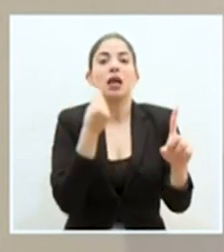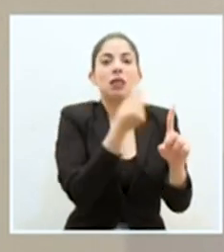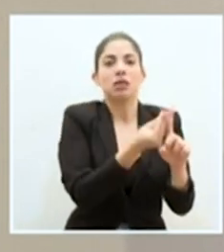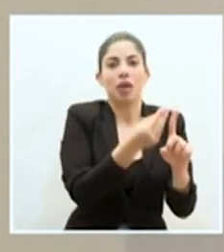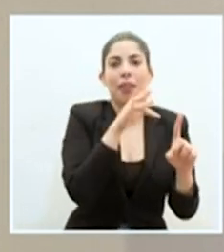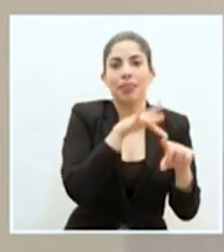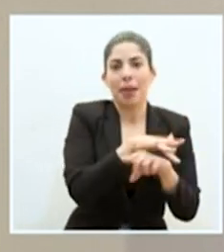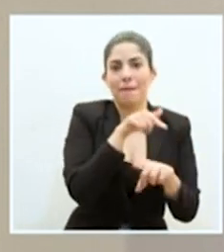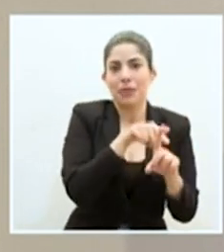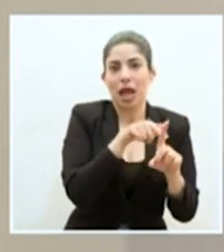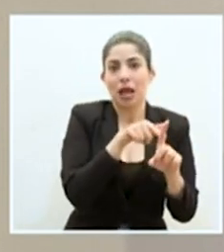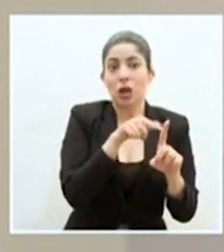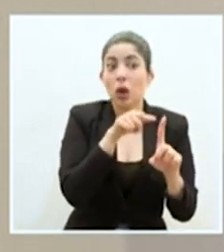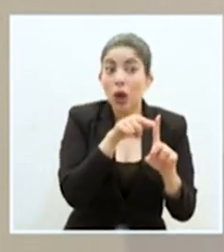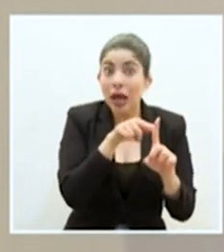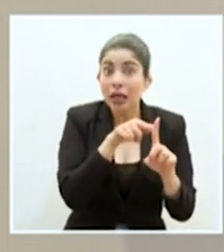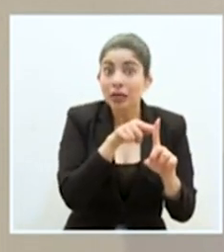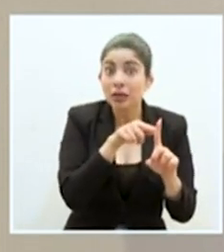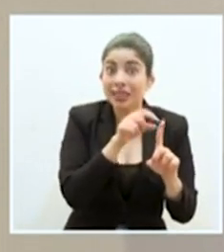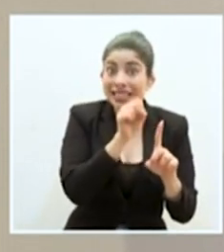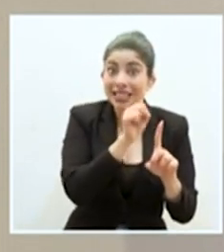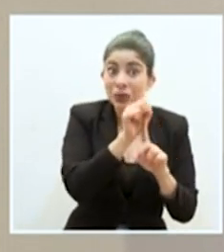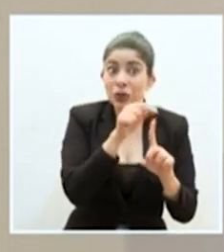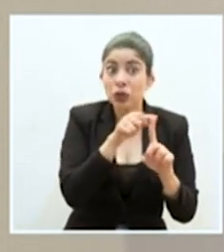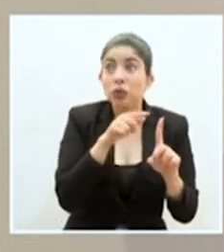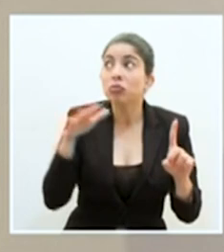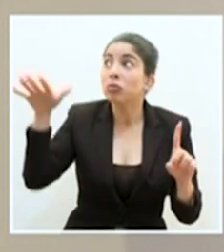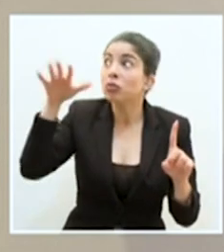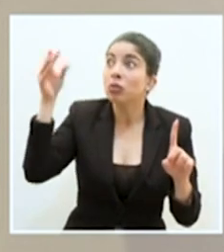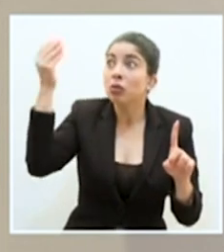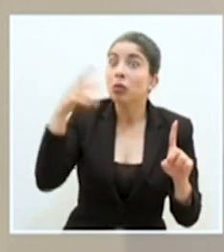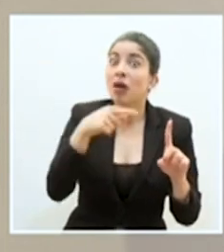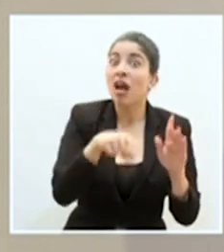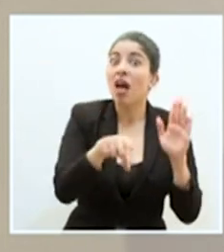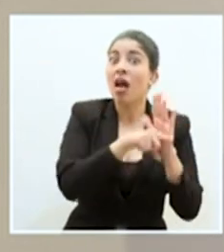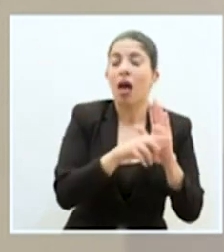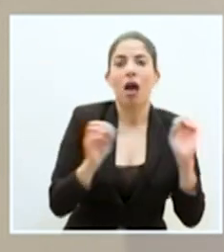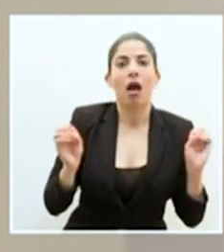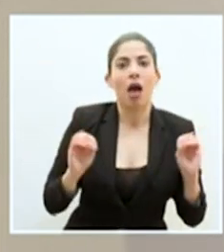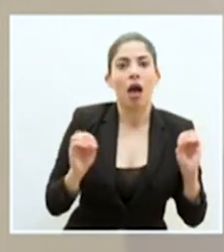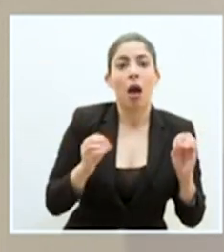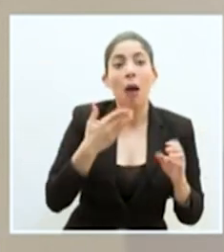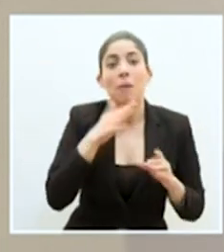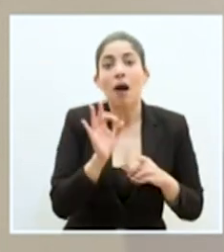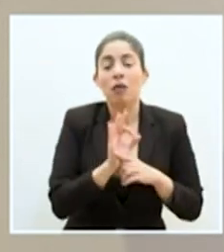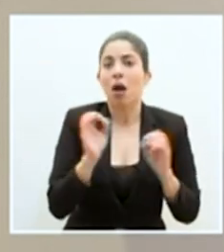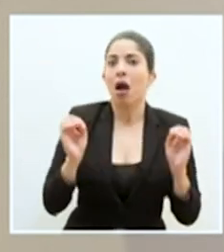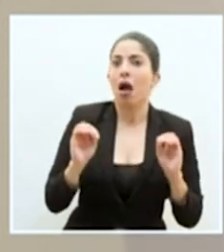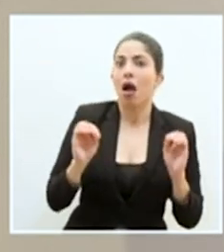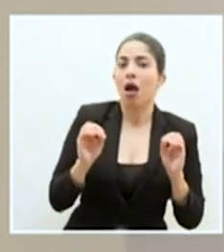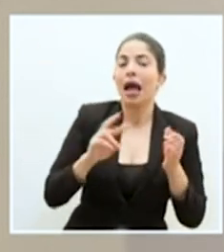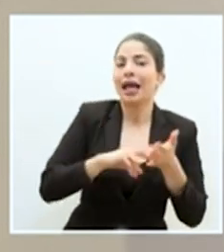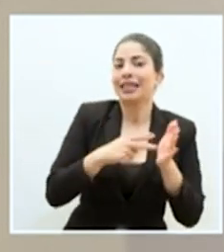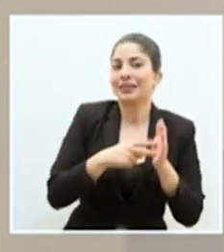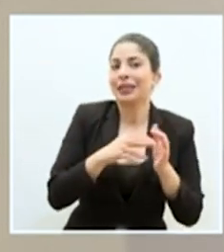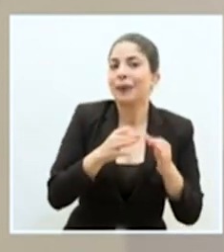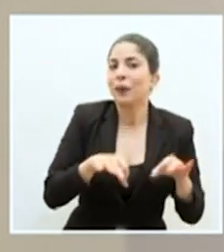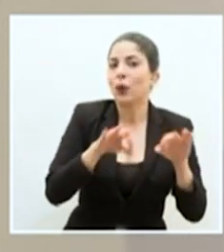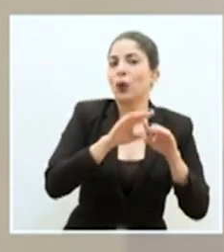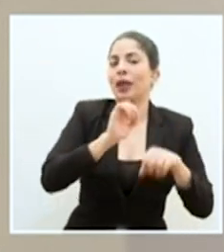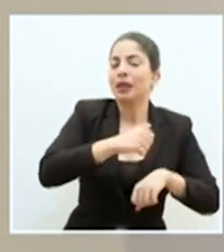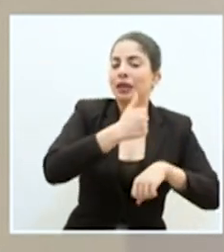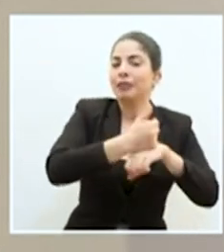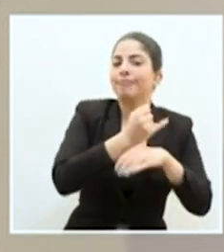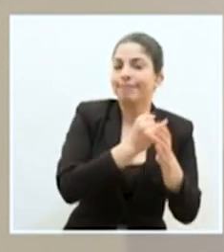base en eso no ha habido en realidad estudios que digan que no hay una efectividad clara. Igual pues es importante proceder con un protocolo de